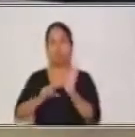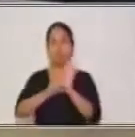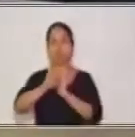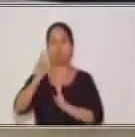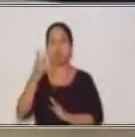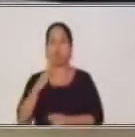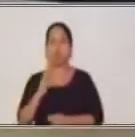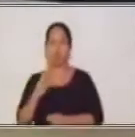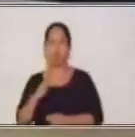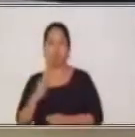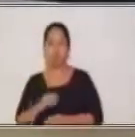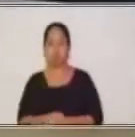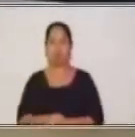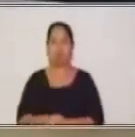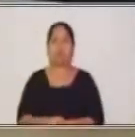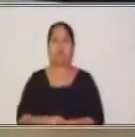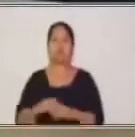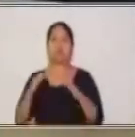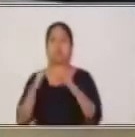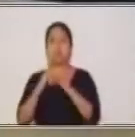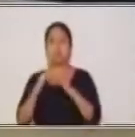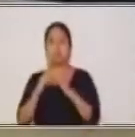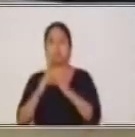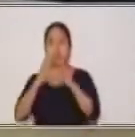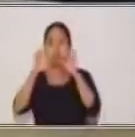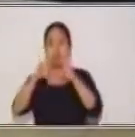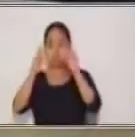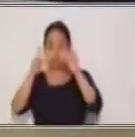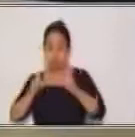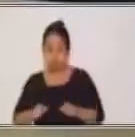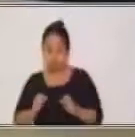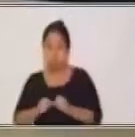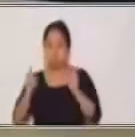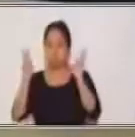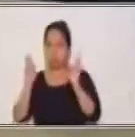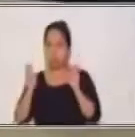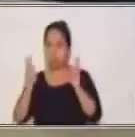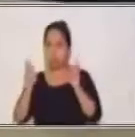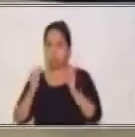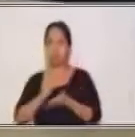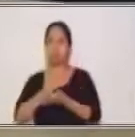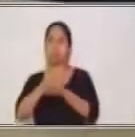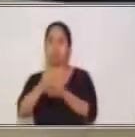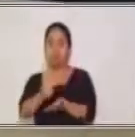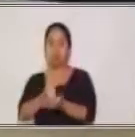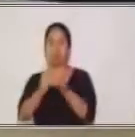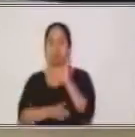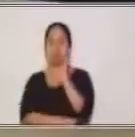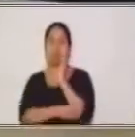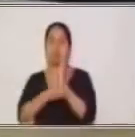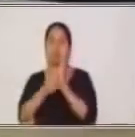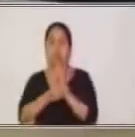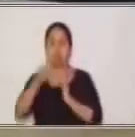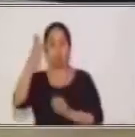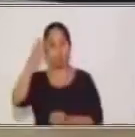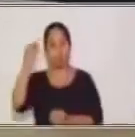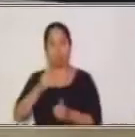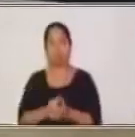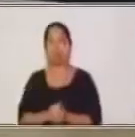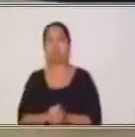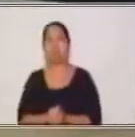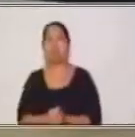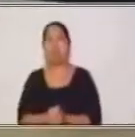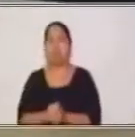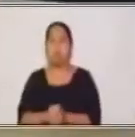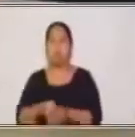hay alguna persona con discapacidad, este tema les ayudará a ejercitar habilidades y estresas como la atención, la memoria